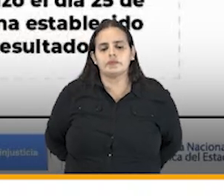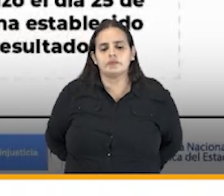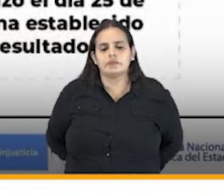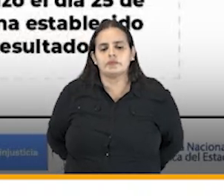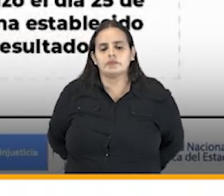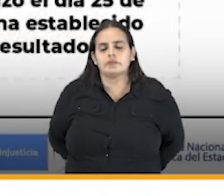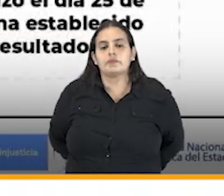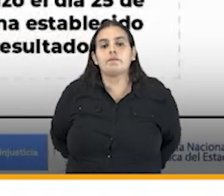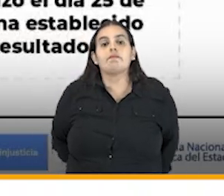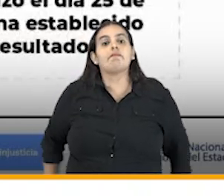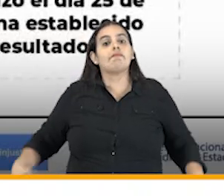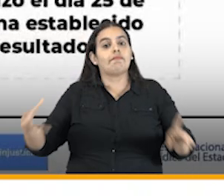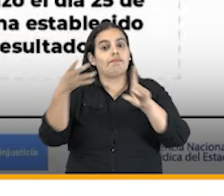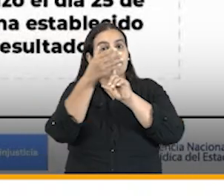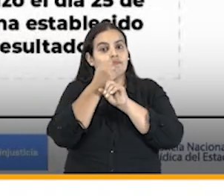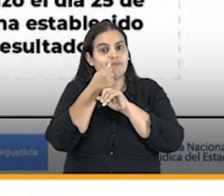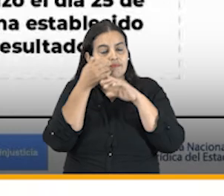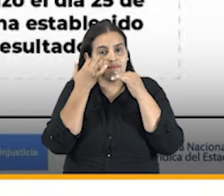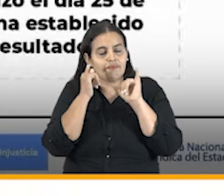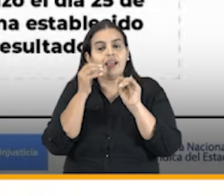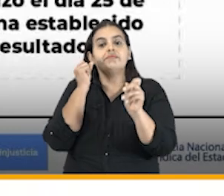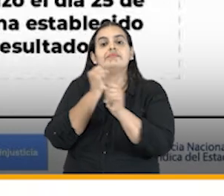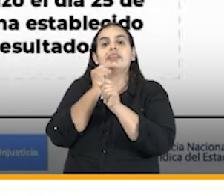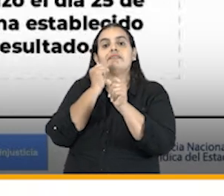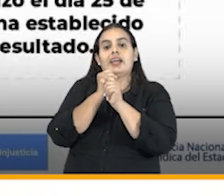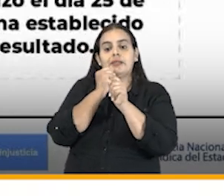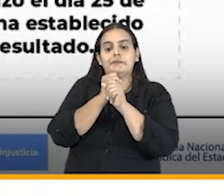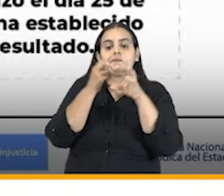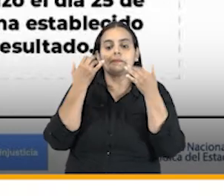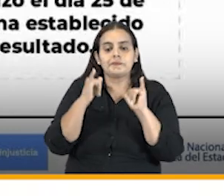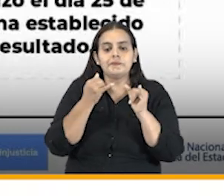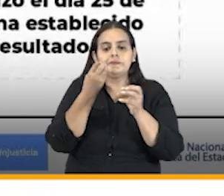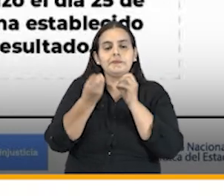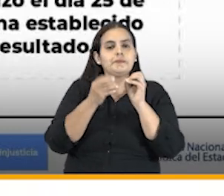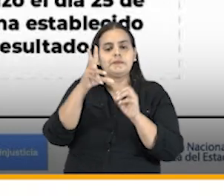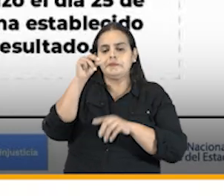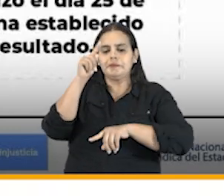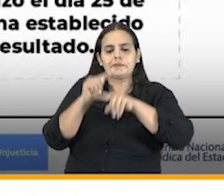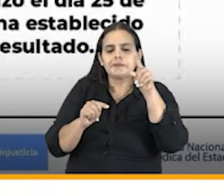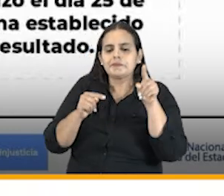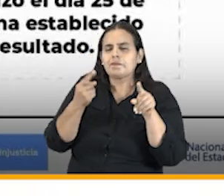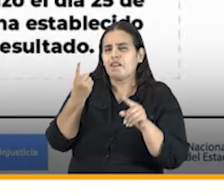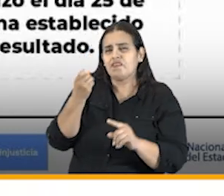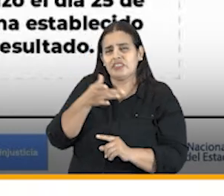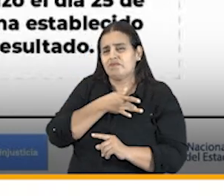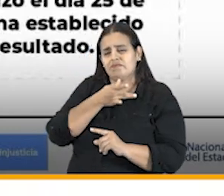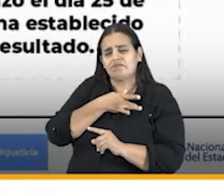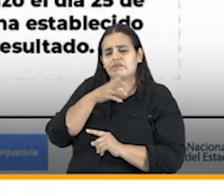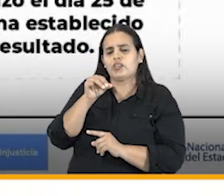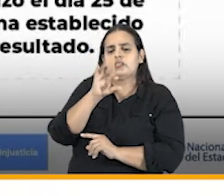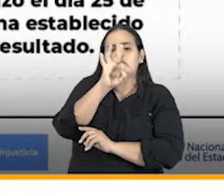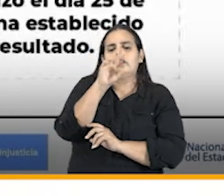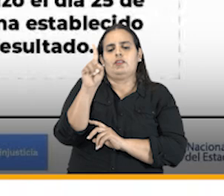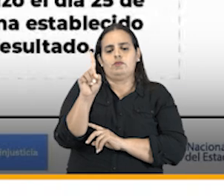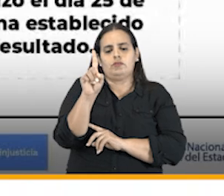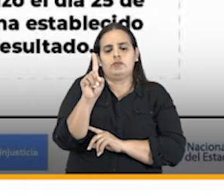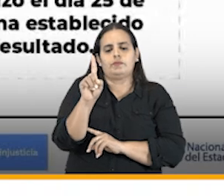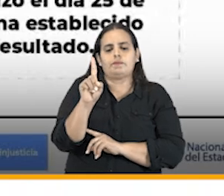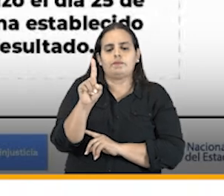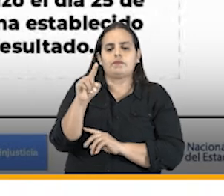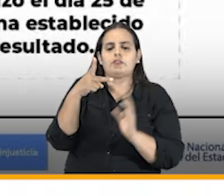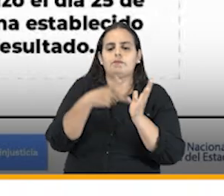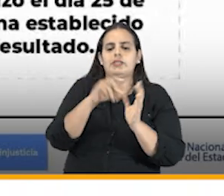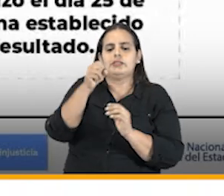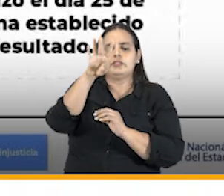se encontraron se han trabajado en cuanto a no conformidades en 2020 31 en 2019